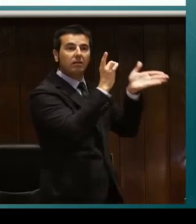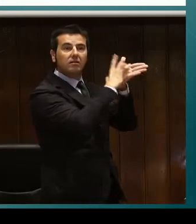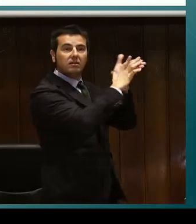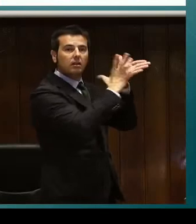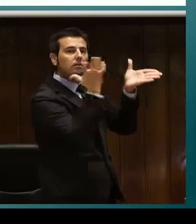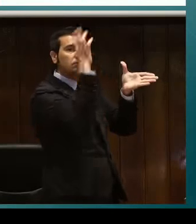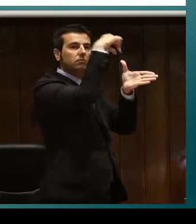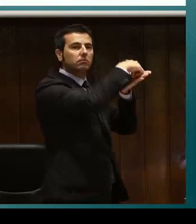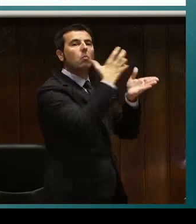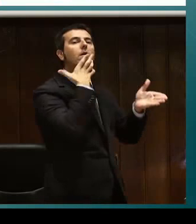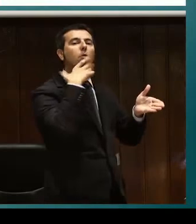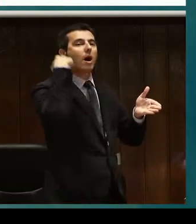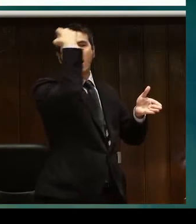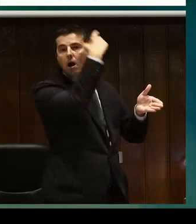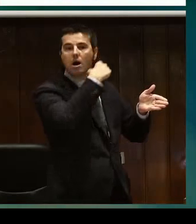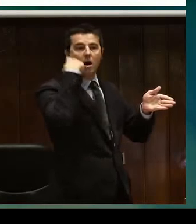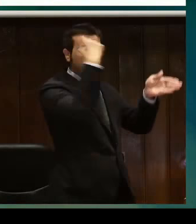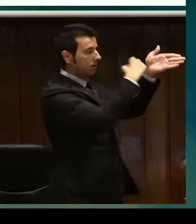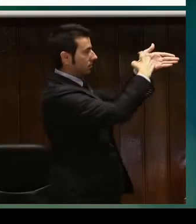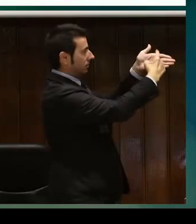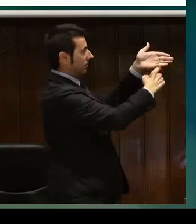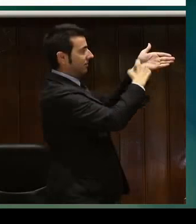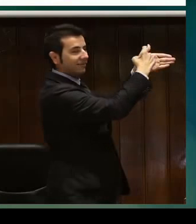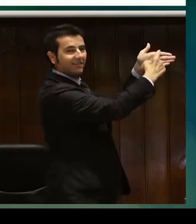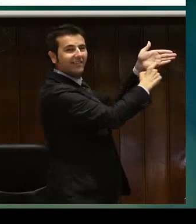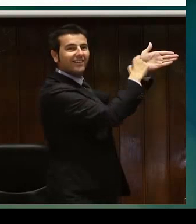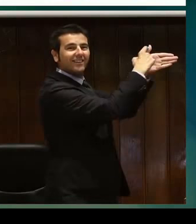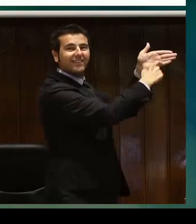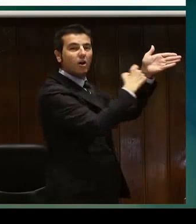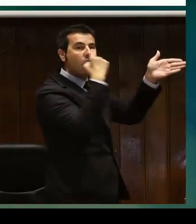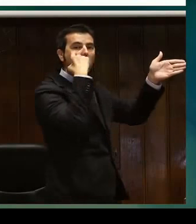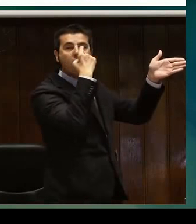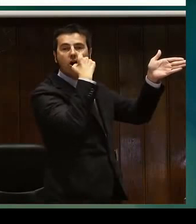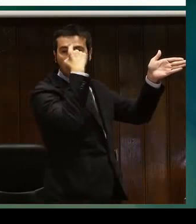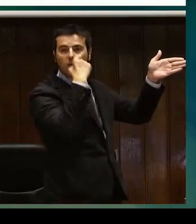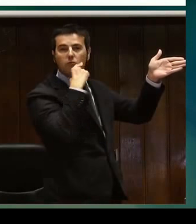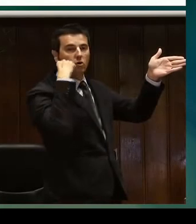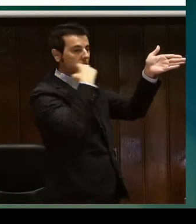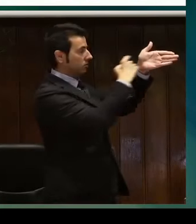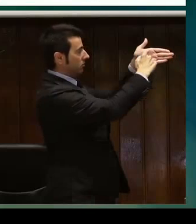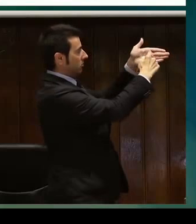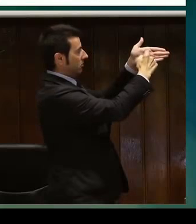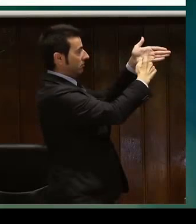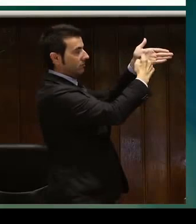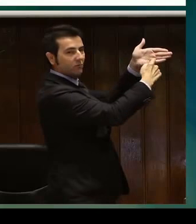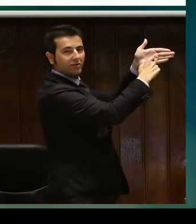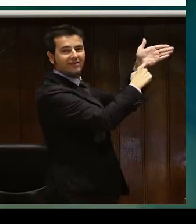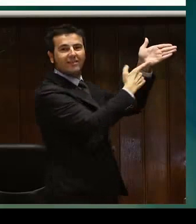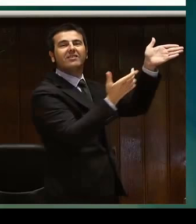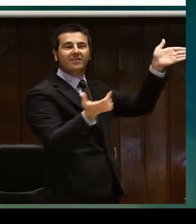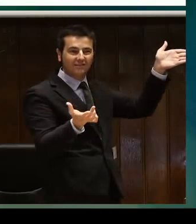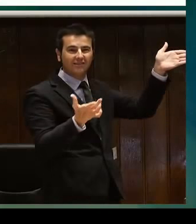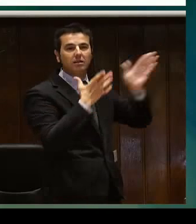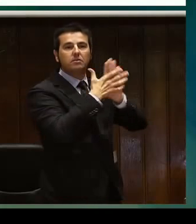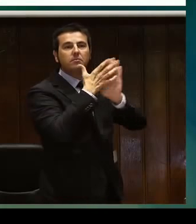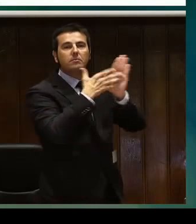corto, más rápido. La comunicación sea más fluida, porque se incluyen los signos que se hacen normalmente en la cara, en la palma de la